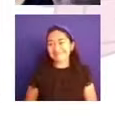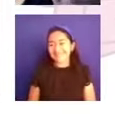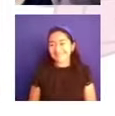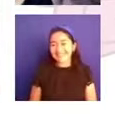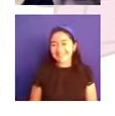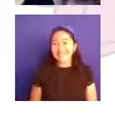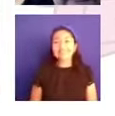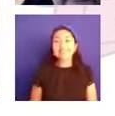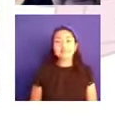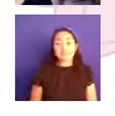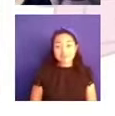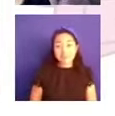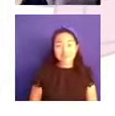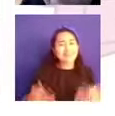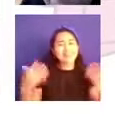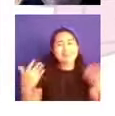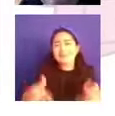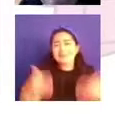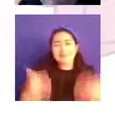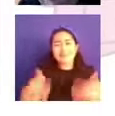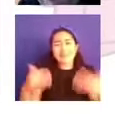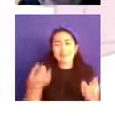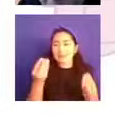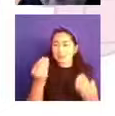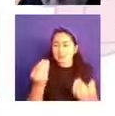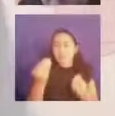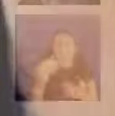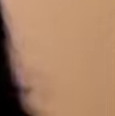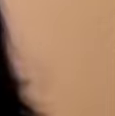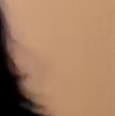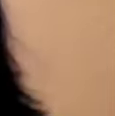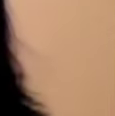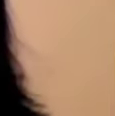Pues muchísimas gracias a ti, Olga.